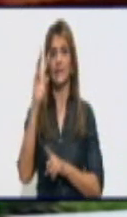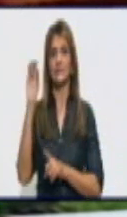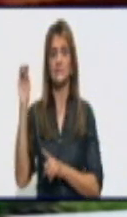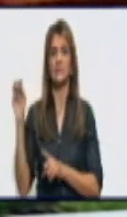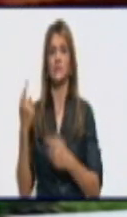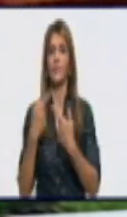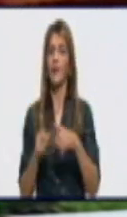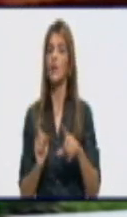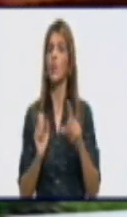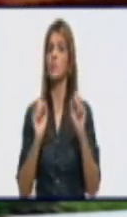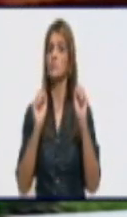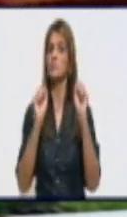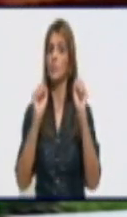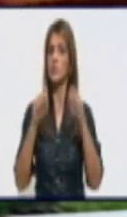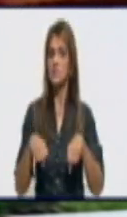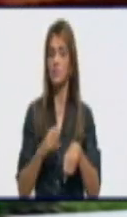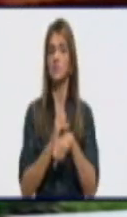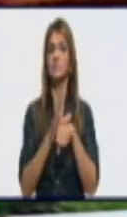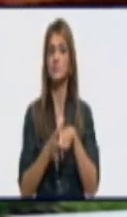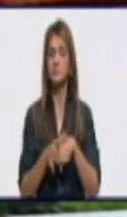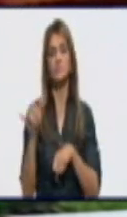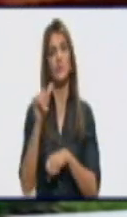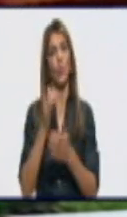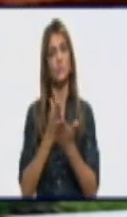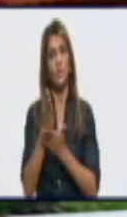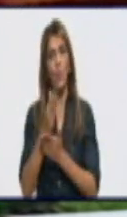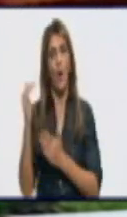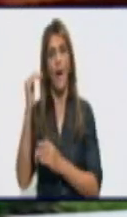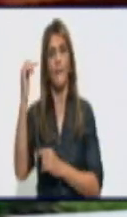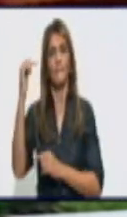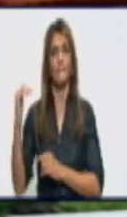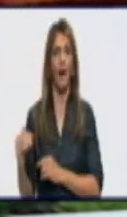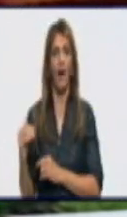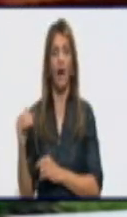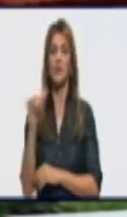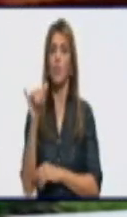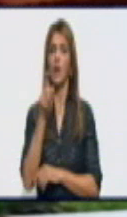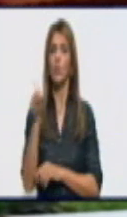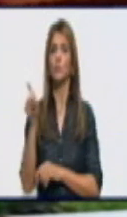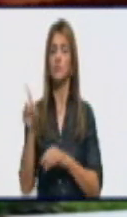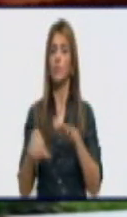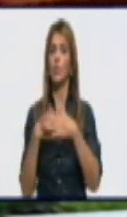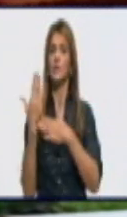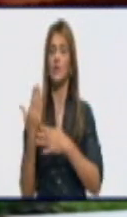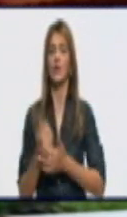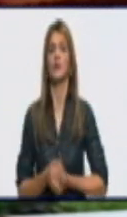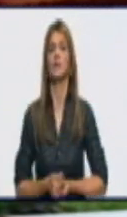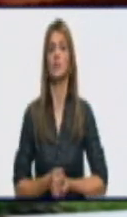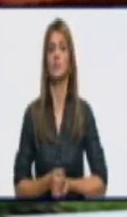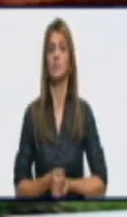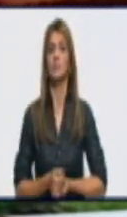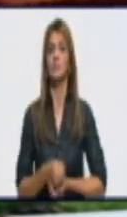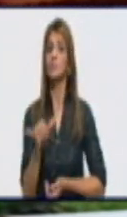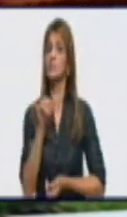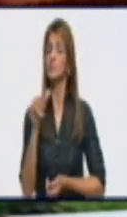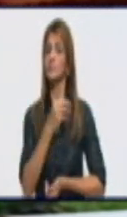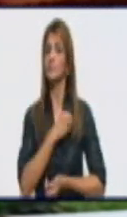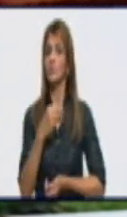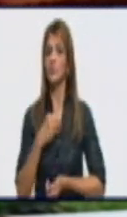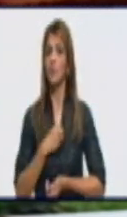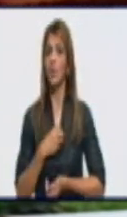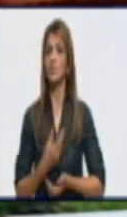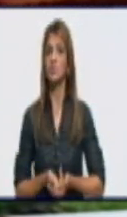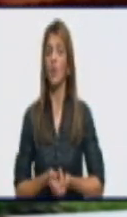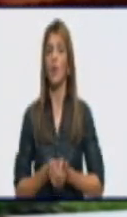sospechosos sigue siendo baja, al igual que en los últimos días. Y también, doctora, el hecho de no